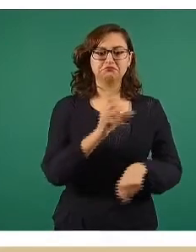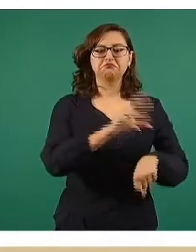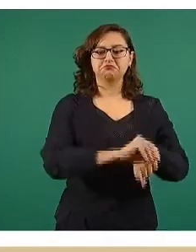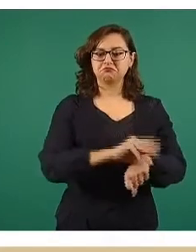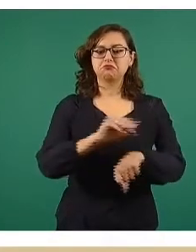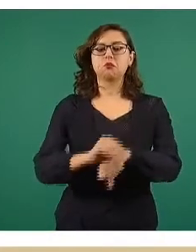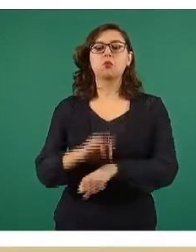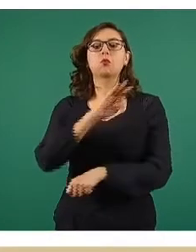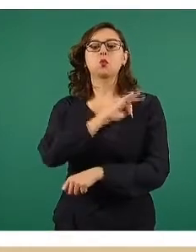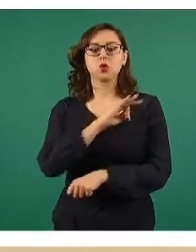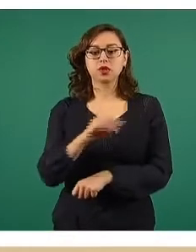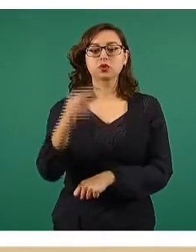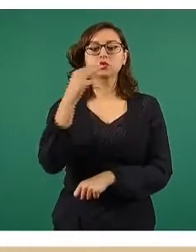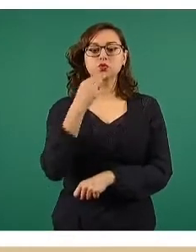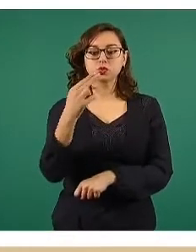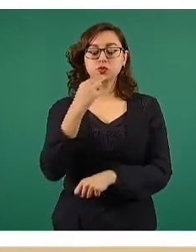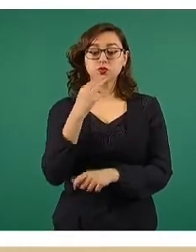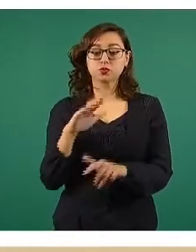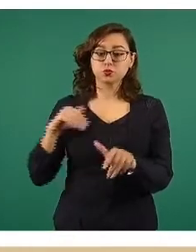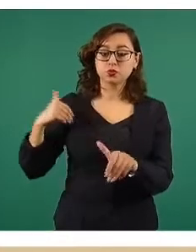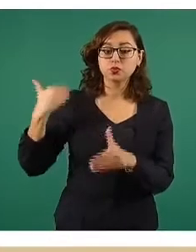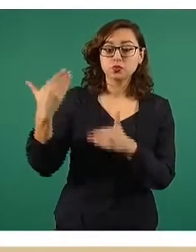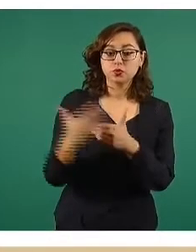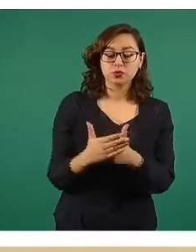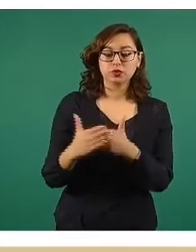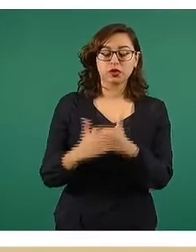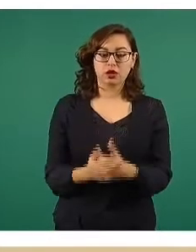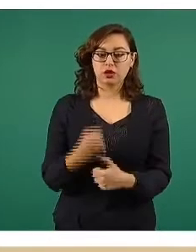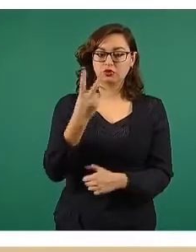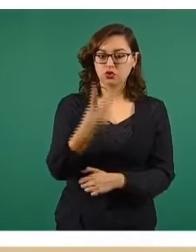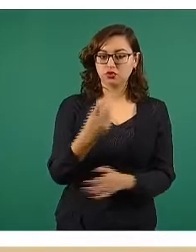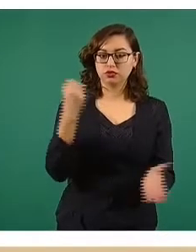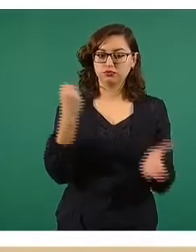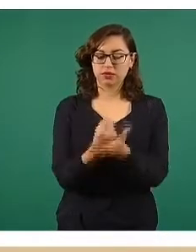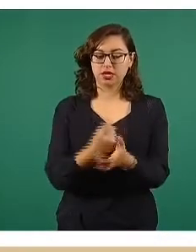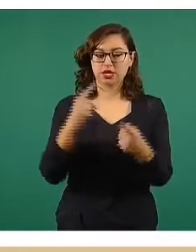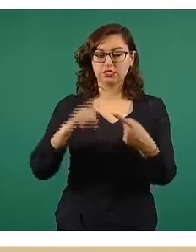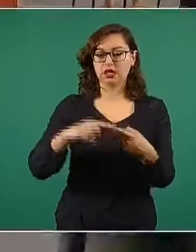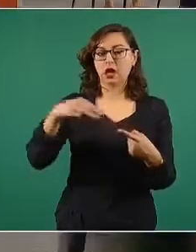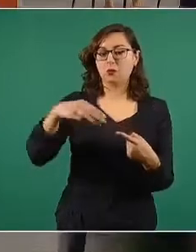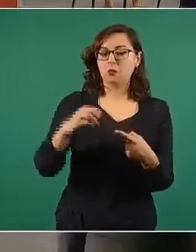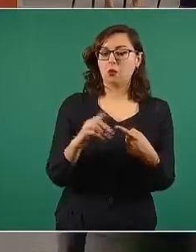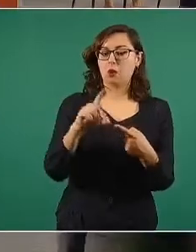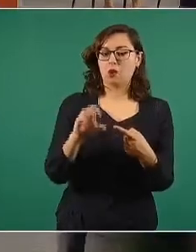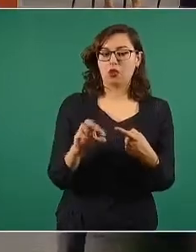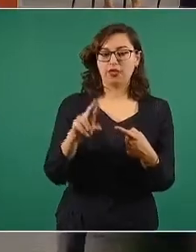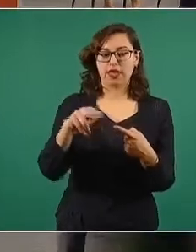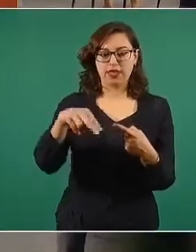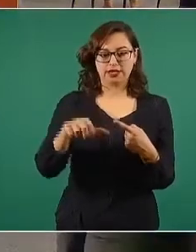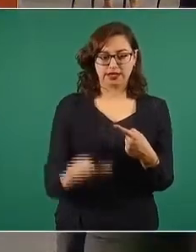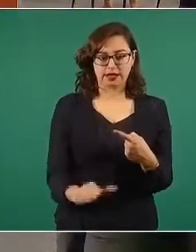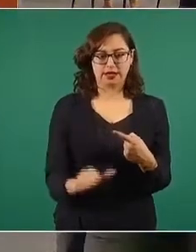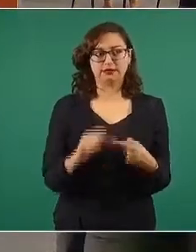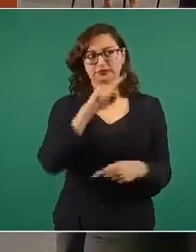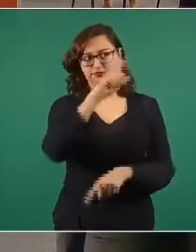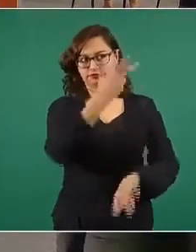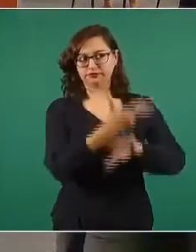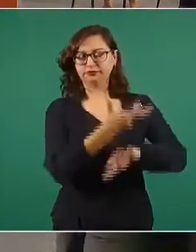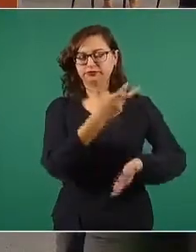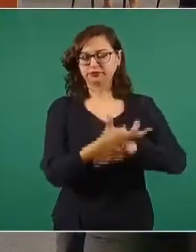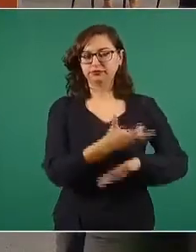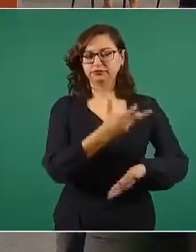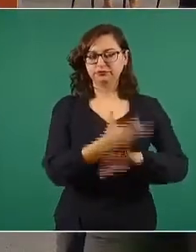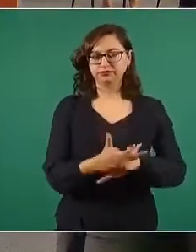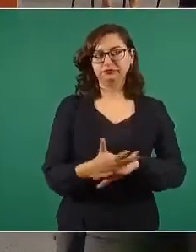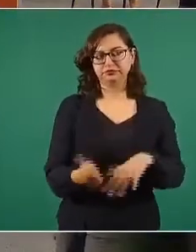ahora se está por presentar dos, Moderna de Estados Unidos. Alguien me decía, bueno, ¿y por qué se